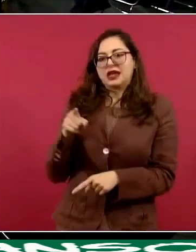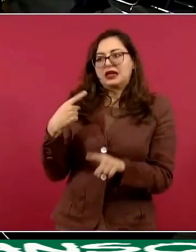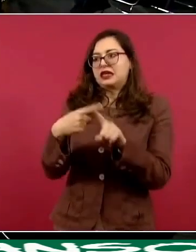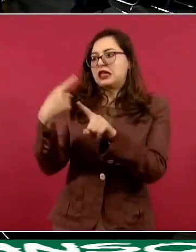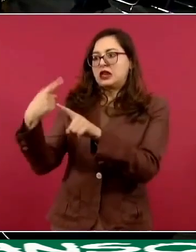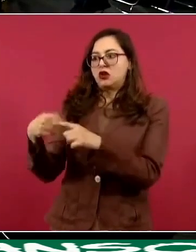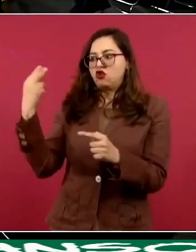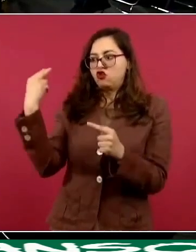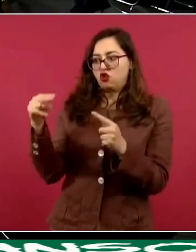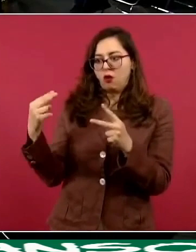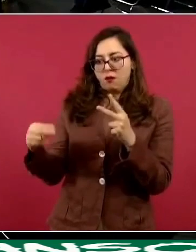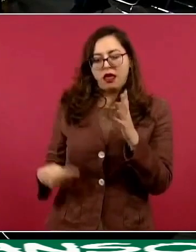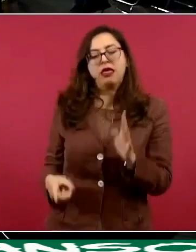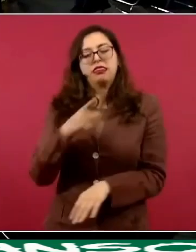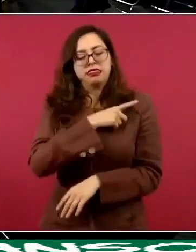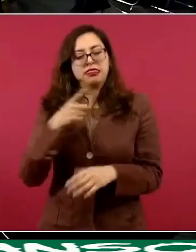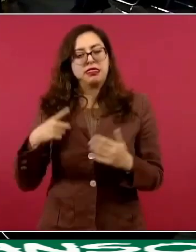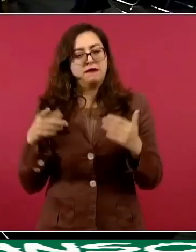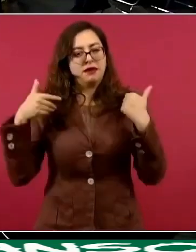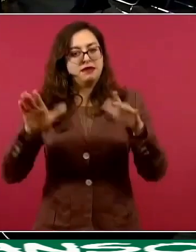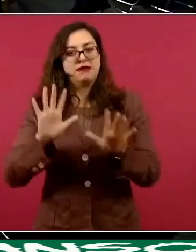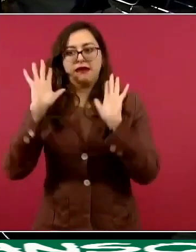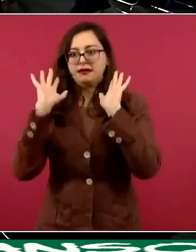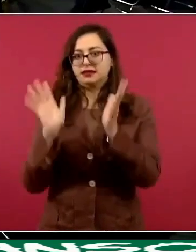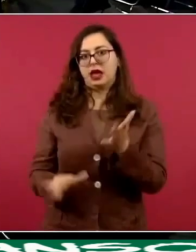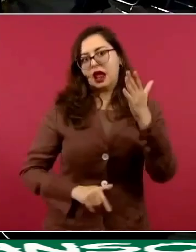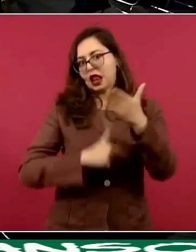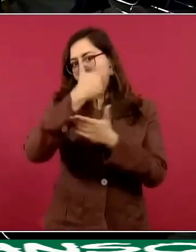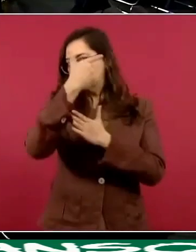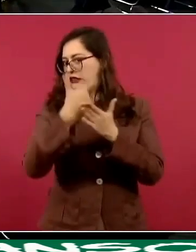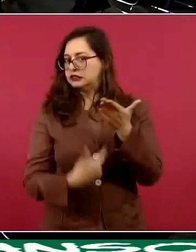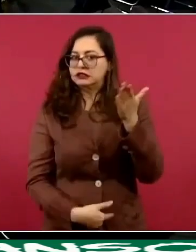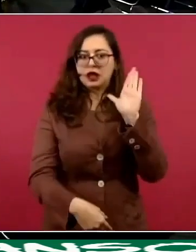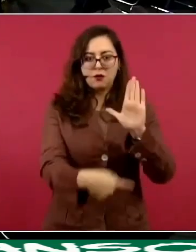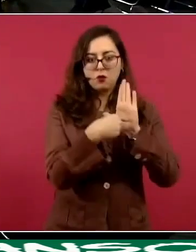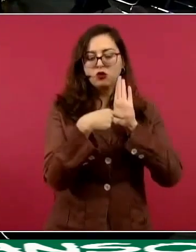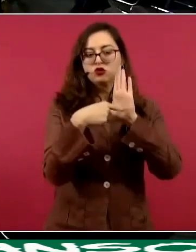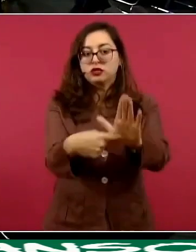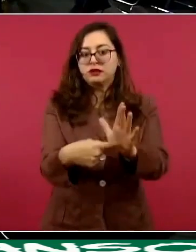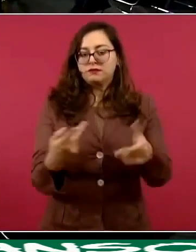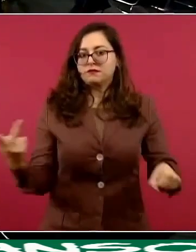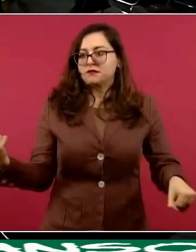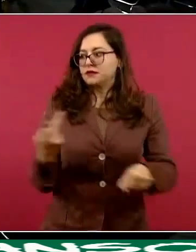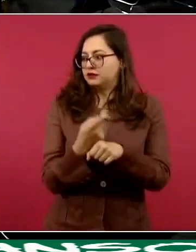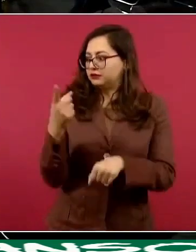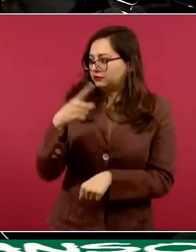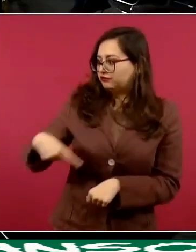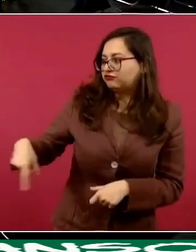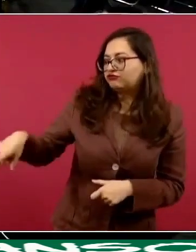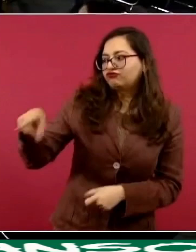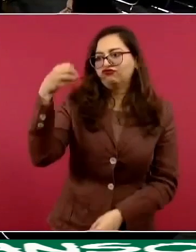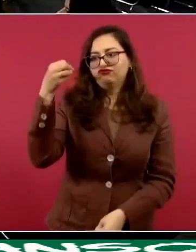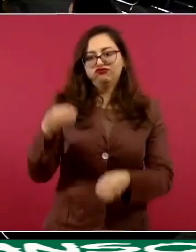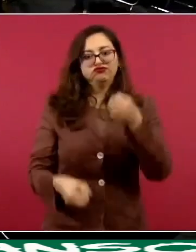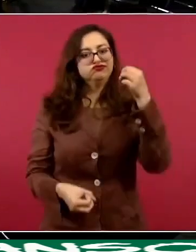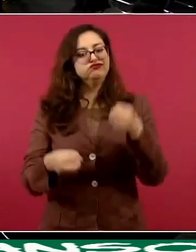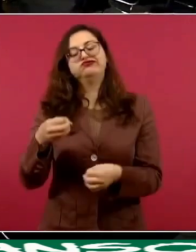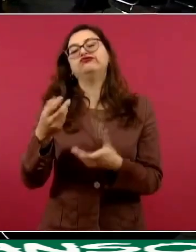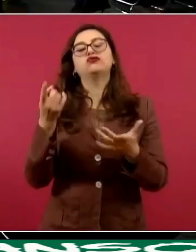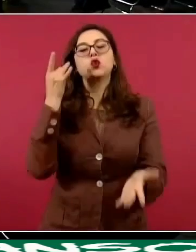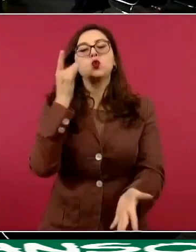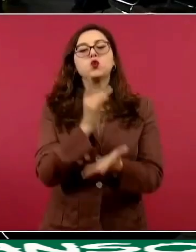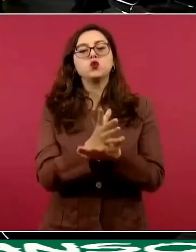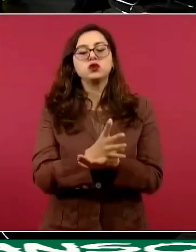estos juzgadores, lejos de aplicar la justicia en México, lo que hacen es beneficiar a estos